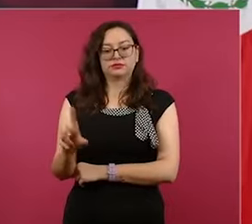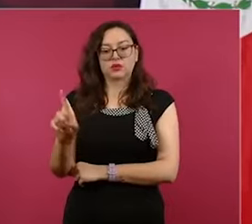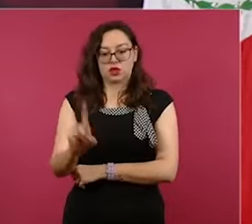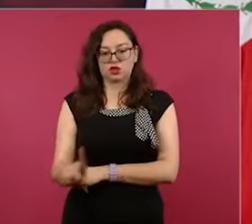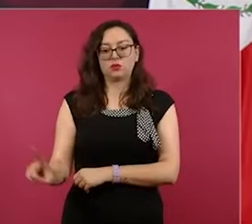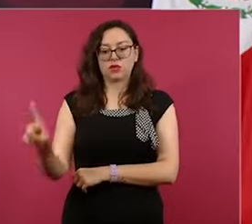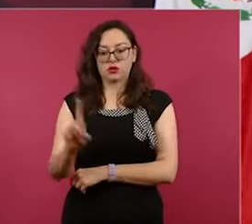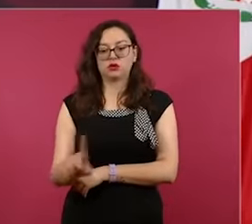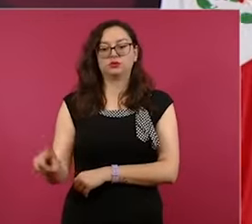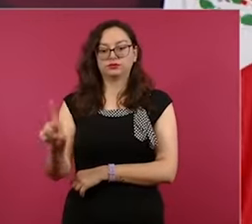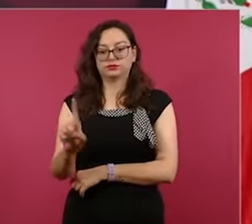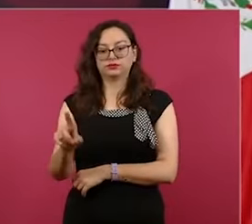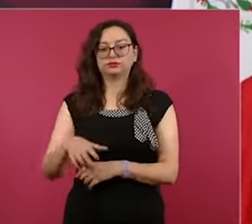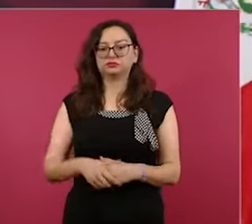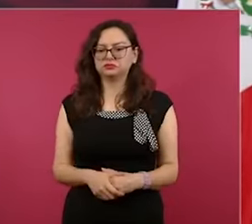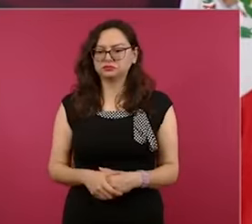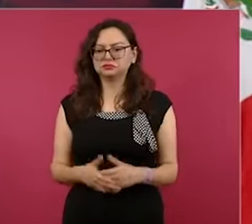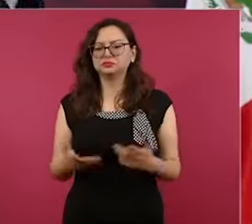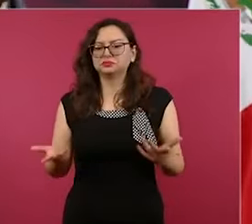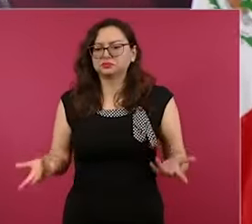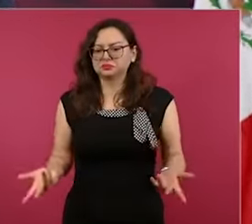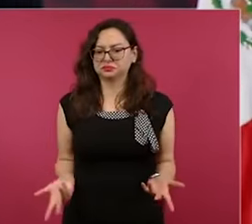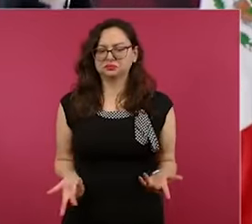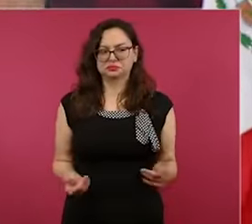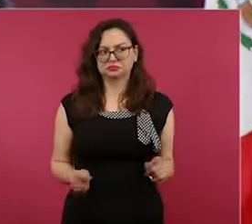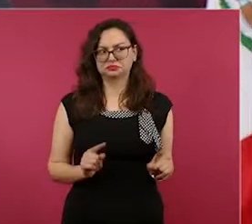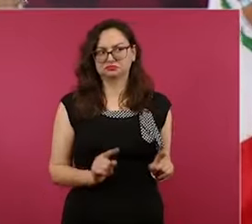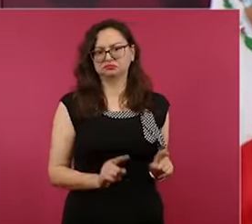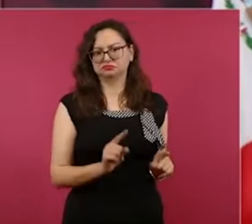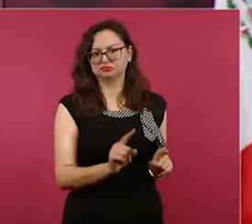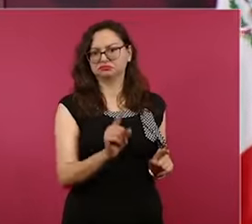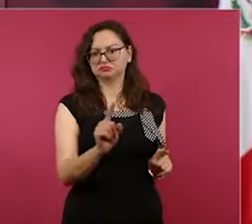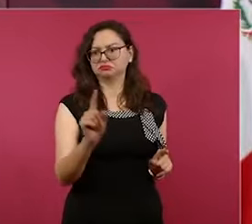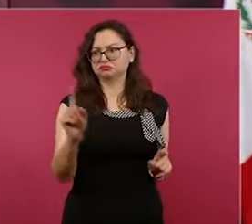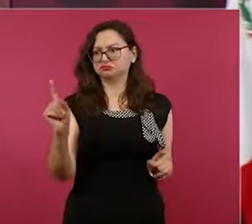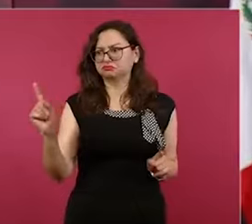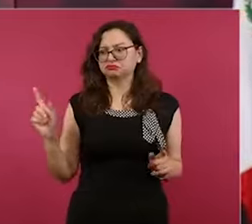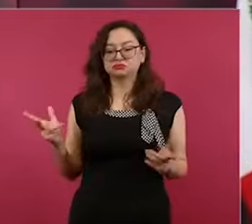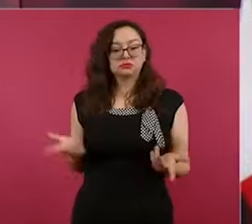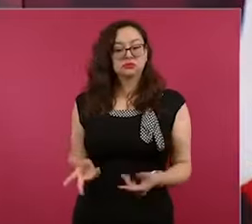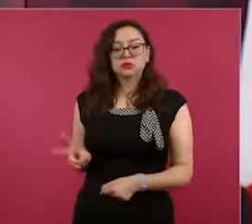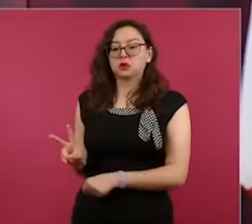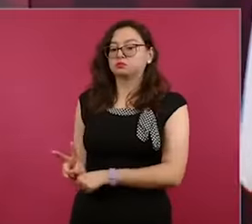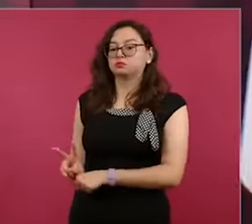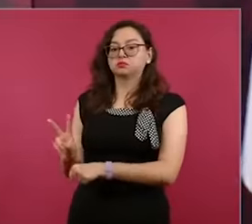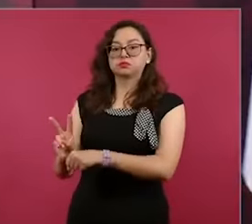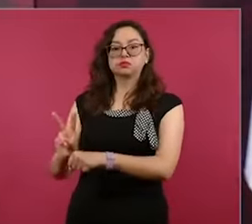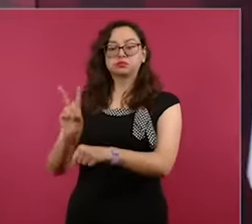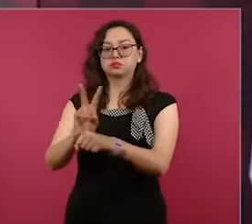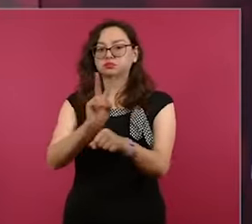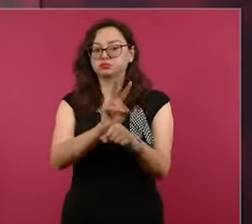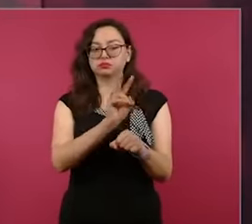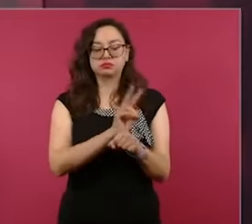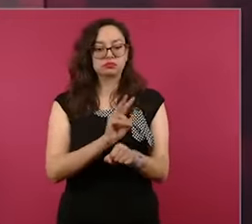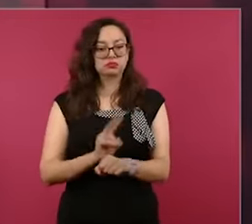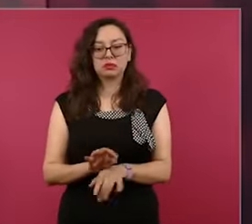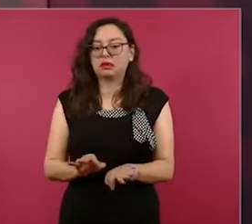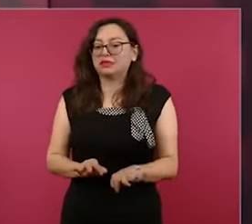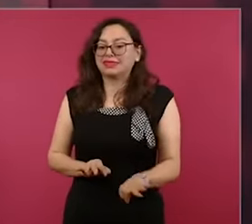domingo y así, pero sólo actos oficiales